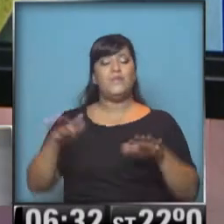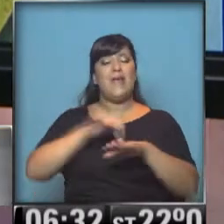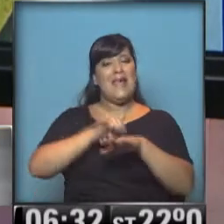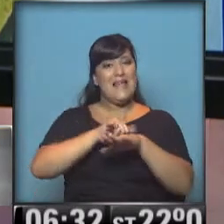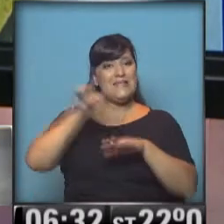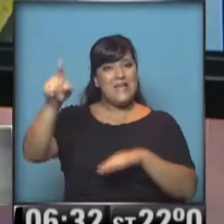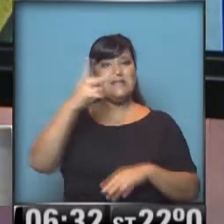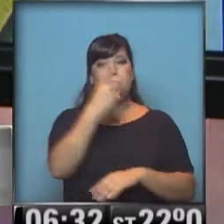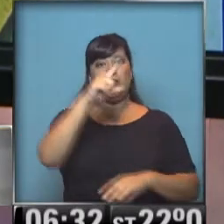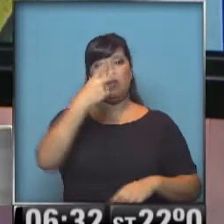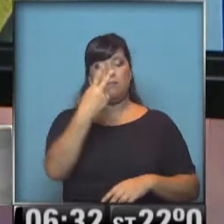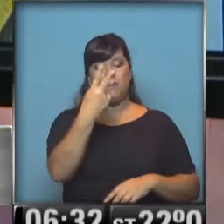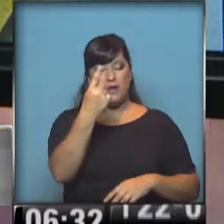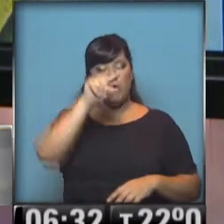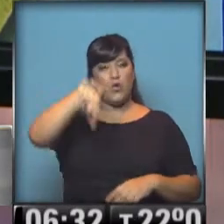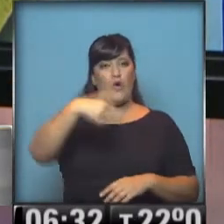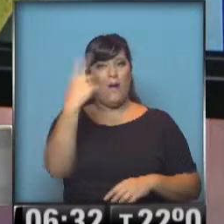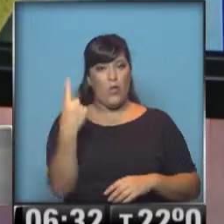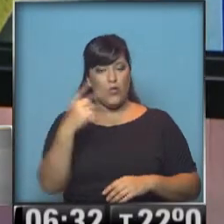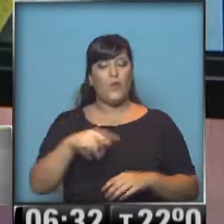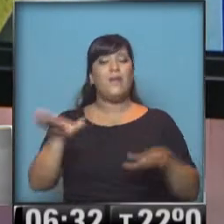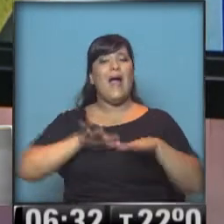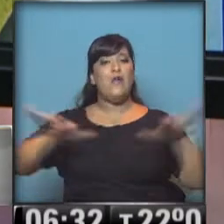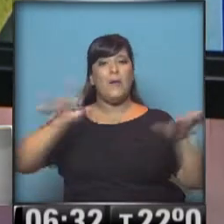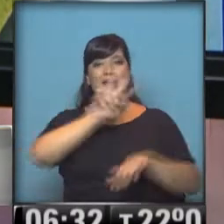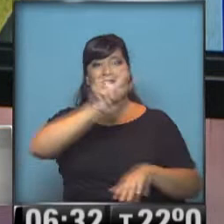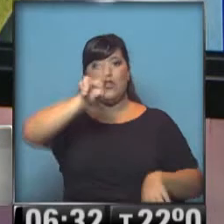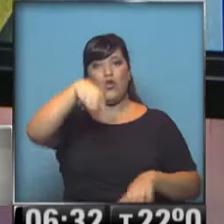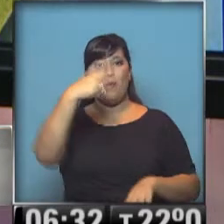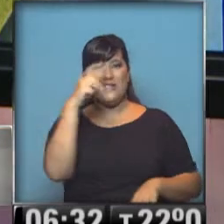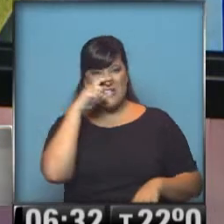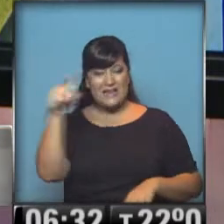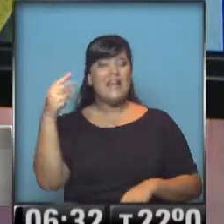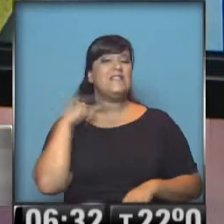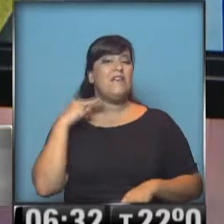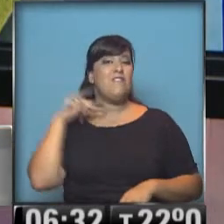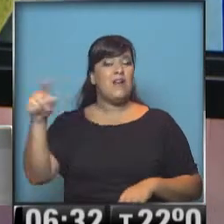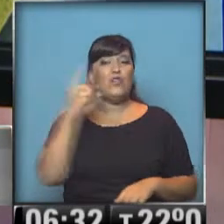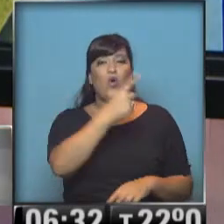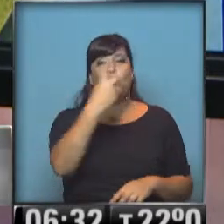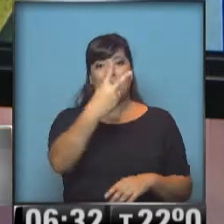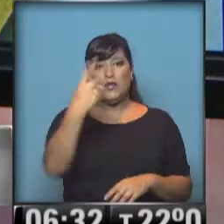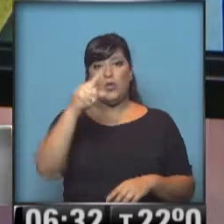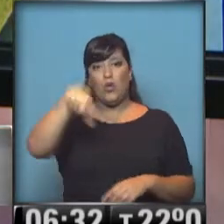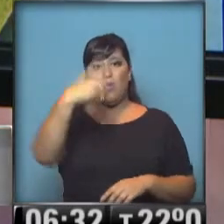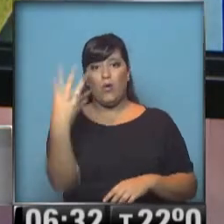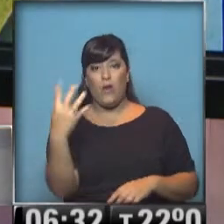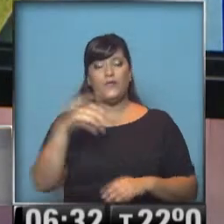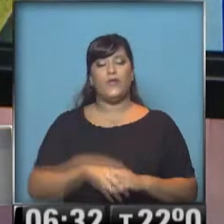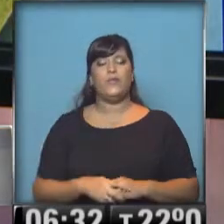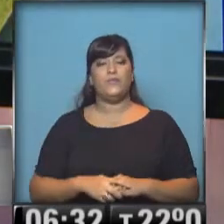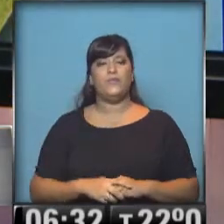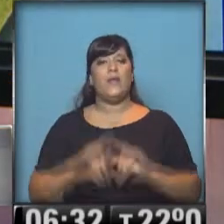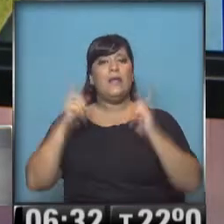21 grados 1 décima la temperatura, Aeroparque 22 grados 7 décimos, en San Fernando 21 grados 4 décimos, 21 grados 9